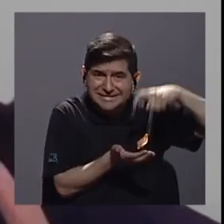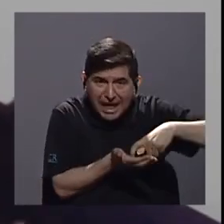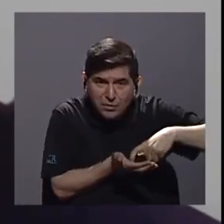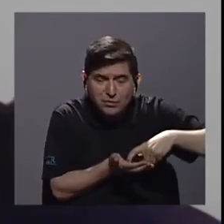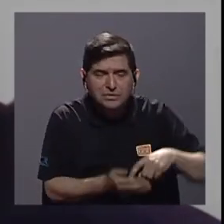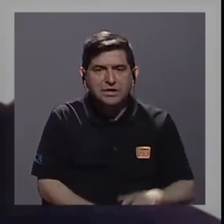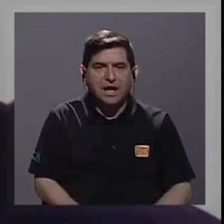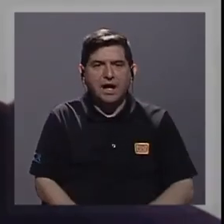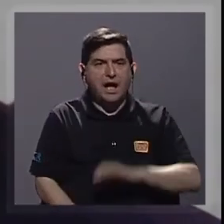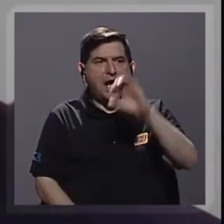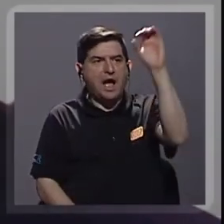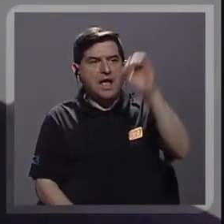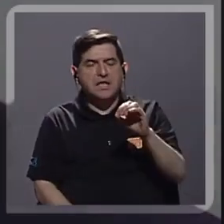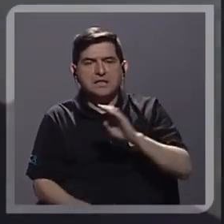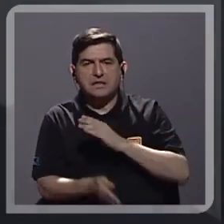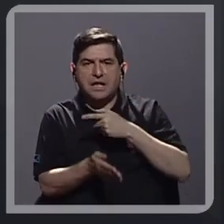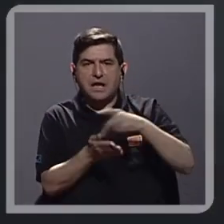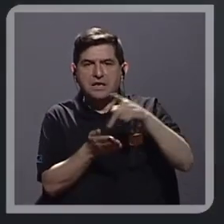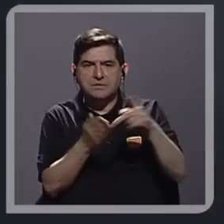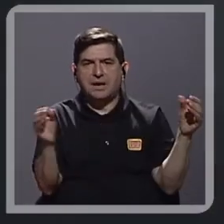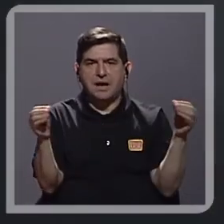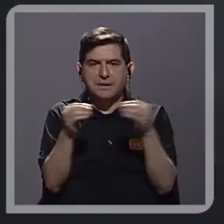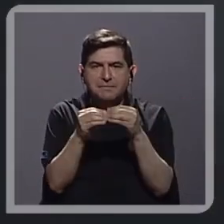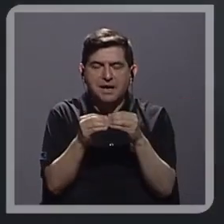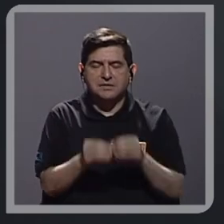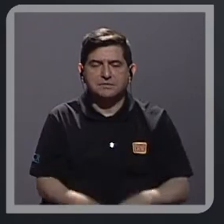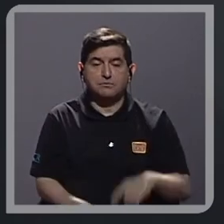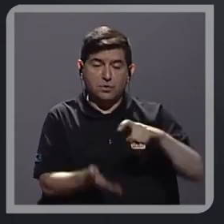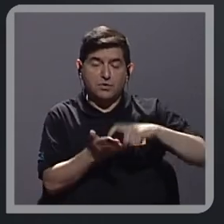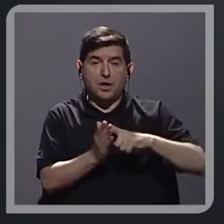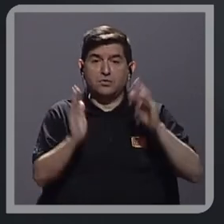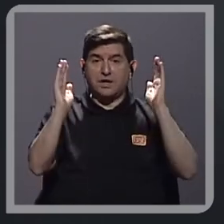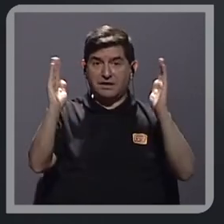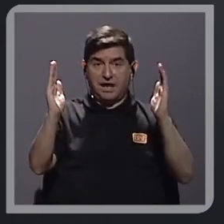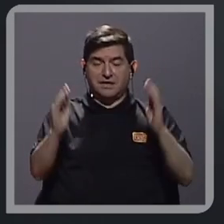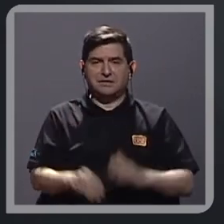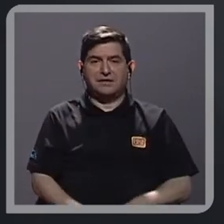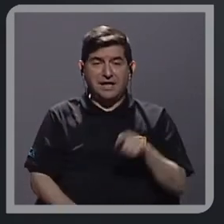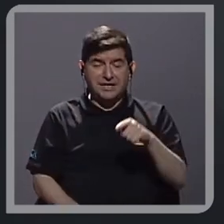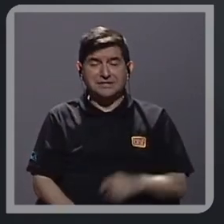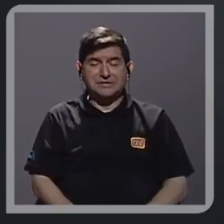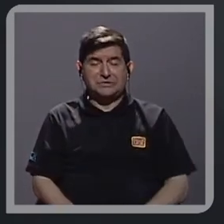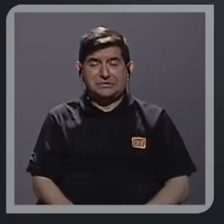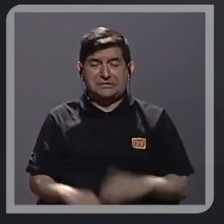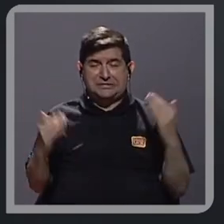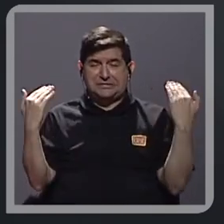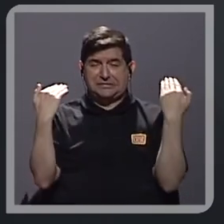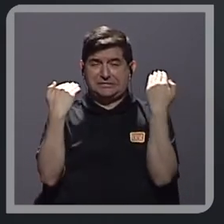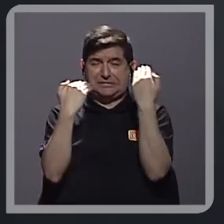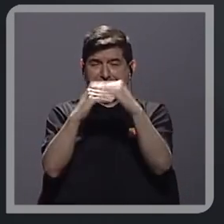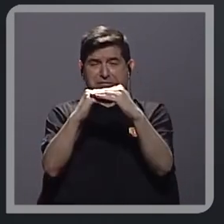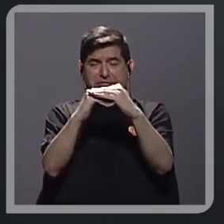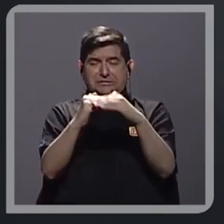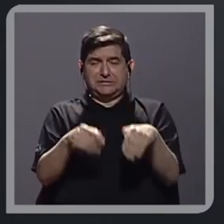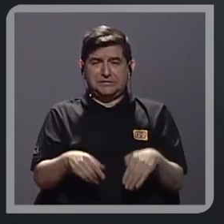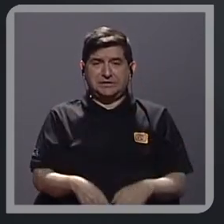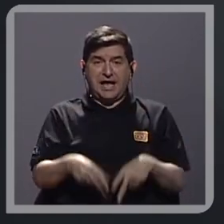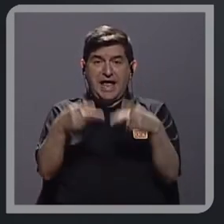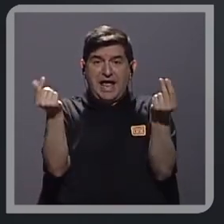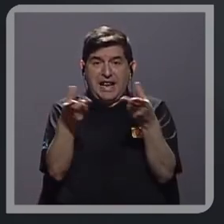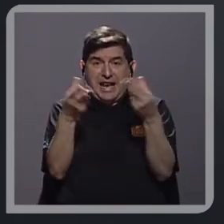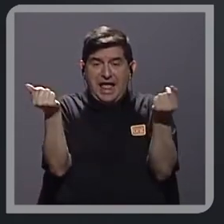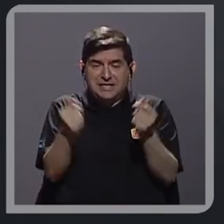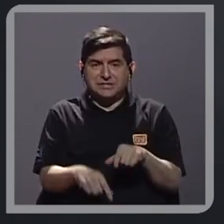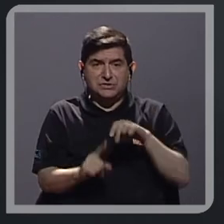más intereses vamos a tener que pagar si la deuda es más grande, lo cual empieza a estrujar el resto del gasto. Entonces, estas